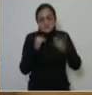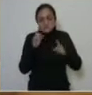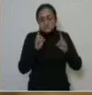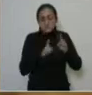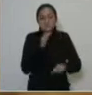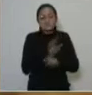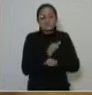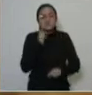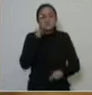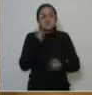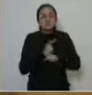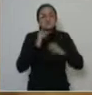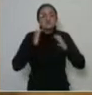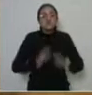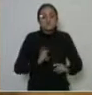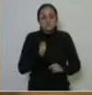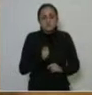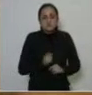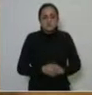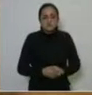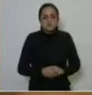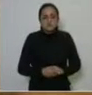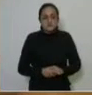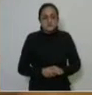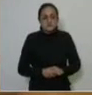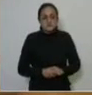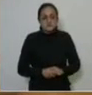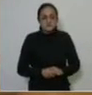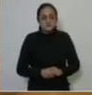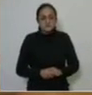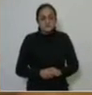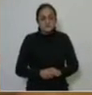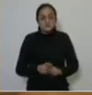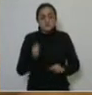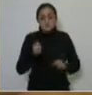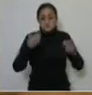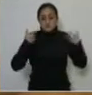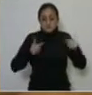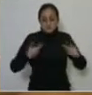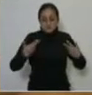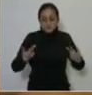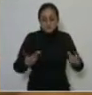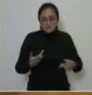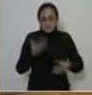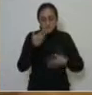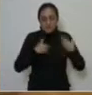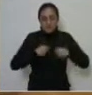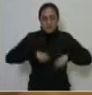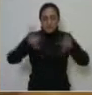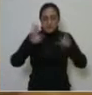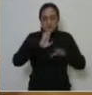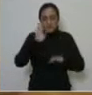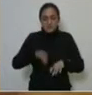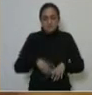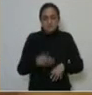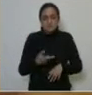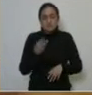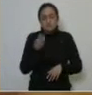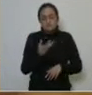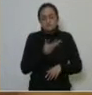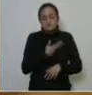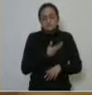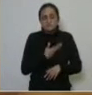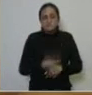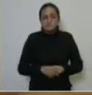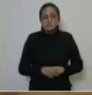identificar de quién se trata. Y el desmembramiento de cuerpos tiene ese propósito. Tiene ese